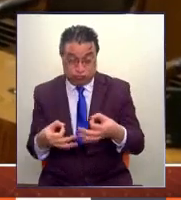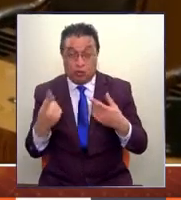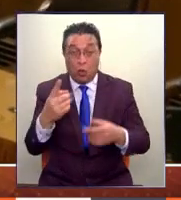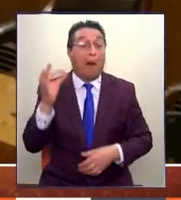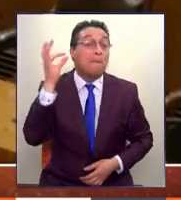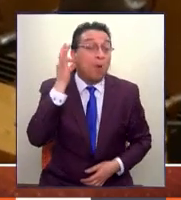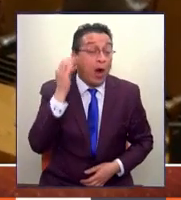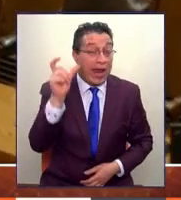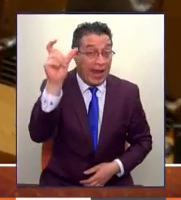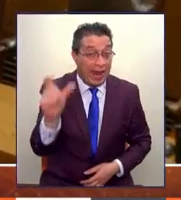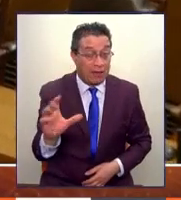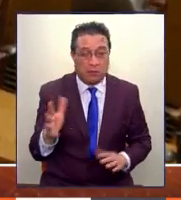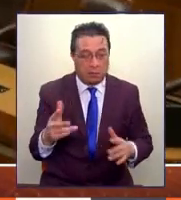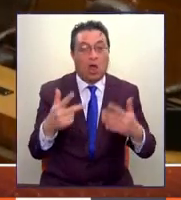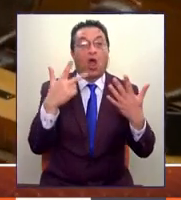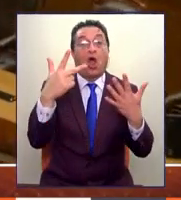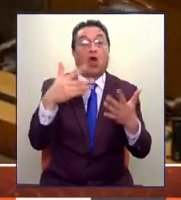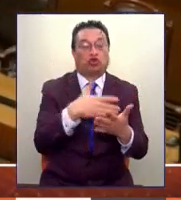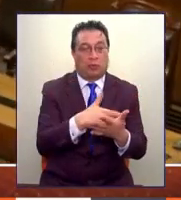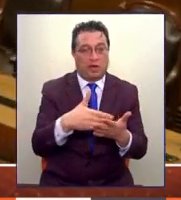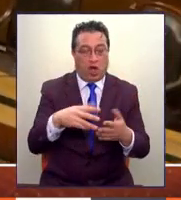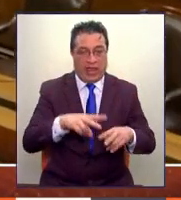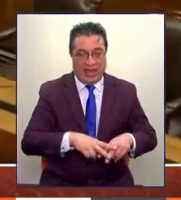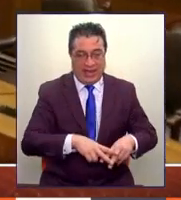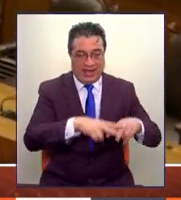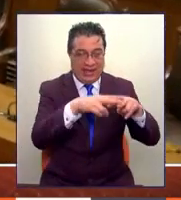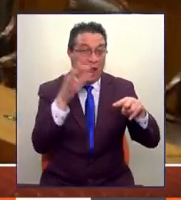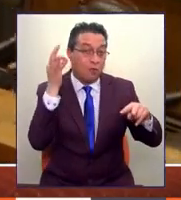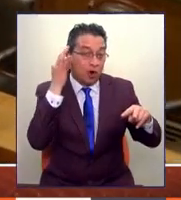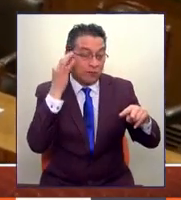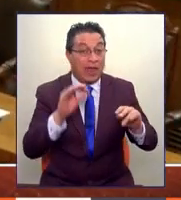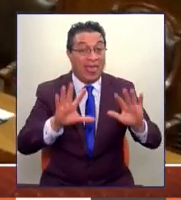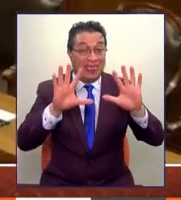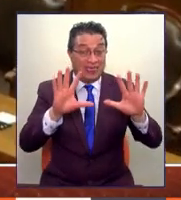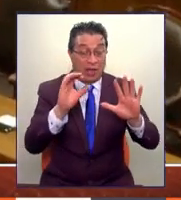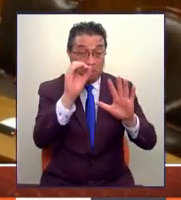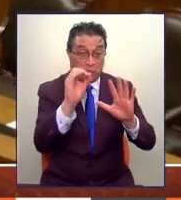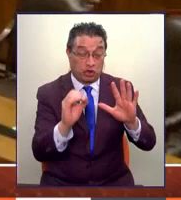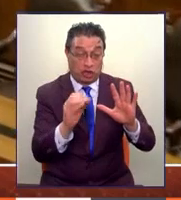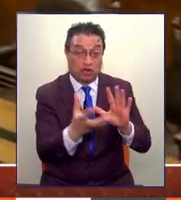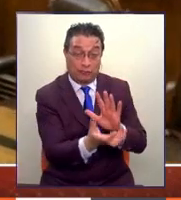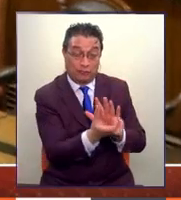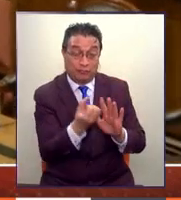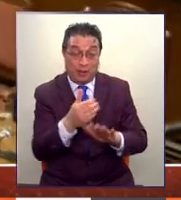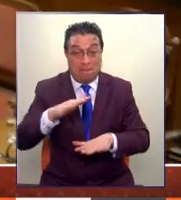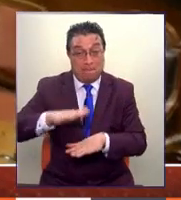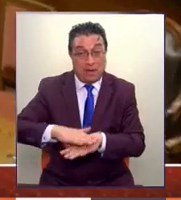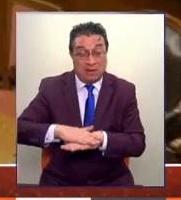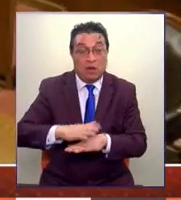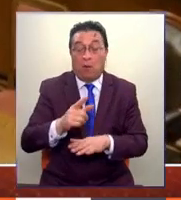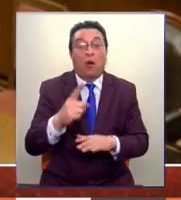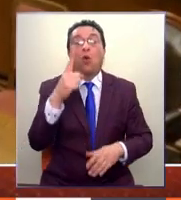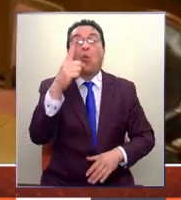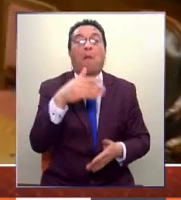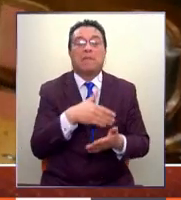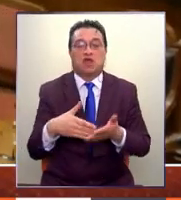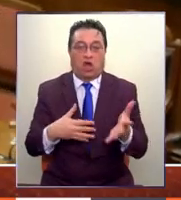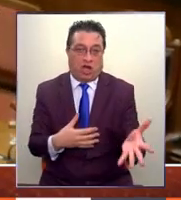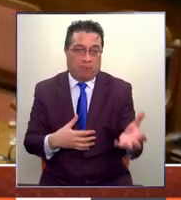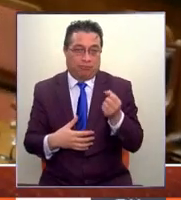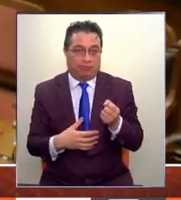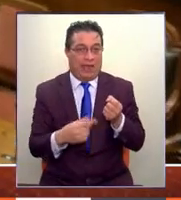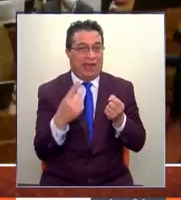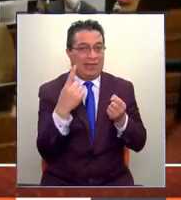mujer, que son casi 8 millones de pesos acumulados, su 10% es menos que el piso que propone esta ley, por lo que sacaría un millón de pesos si saca el